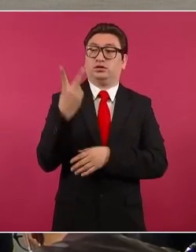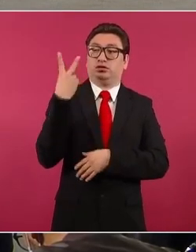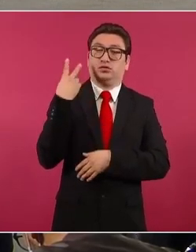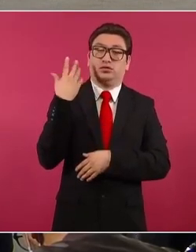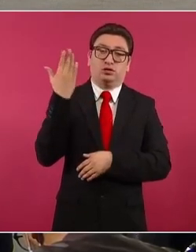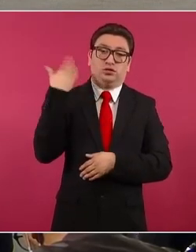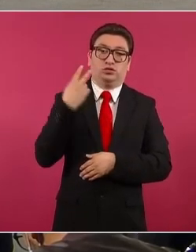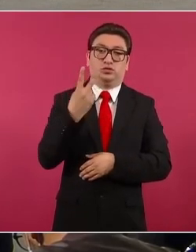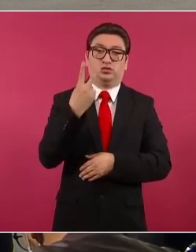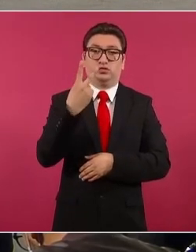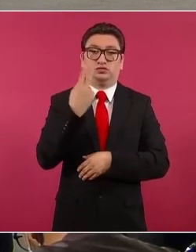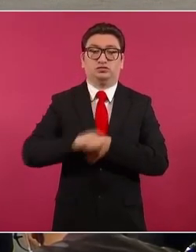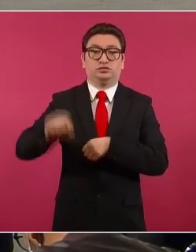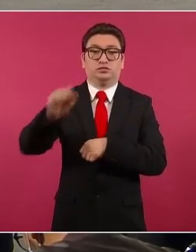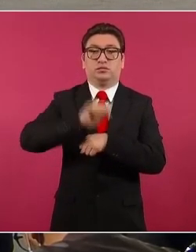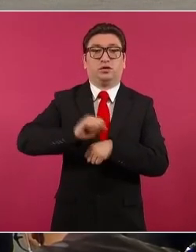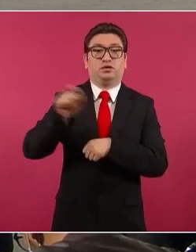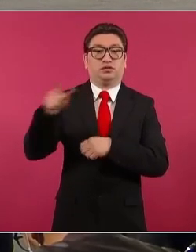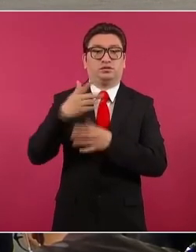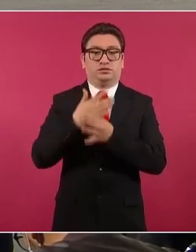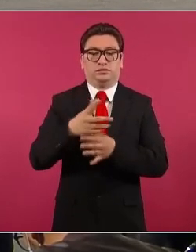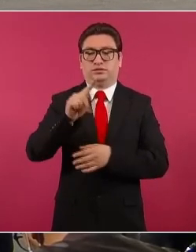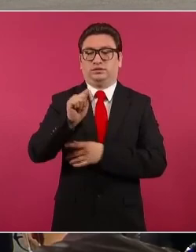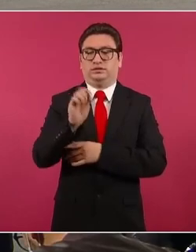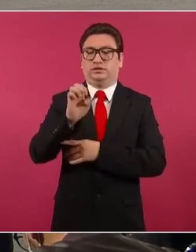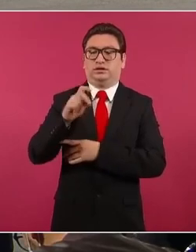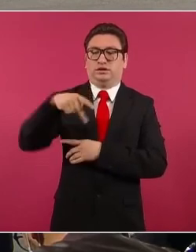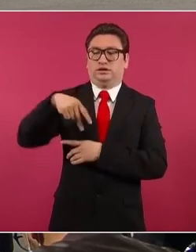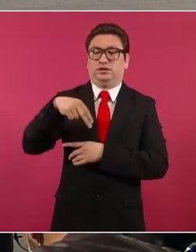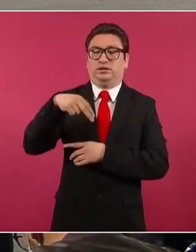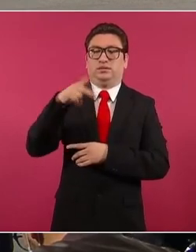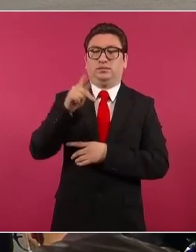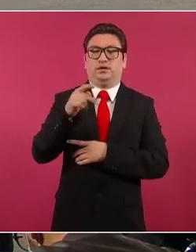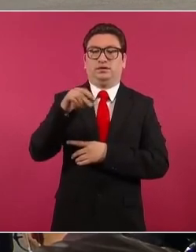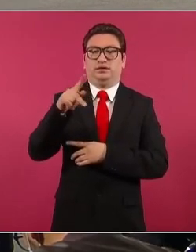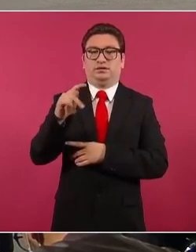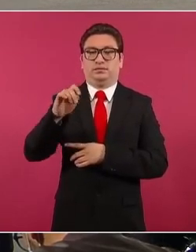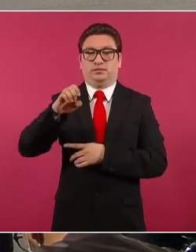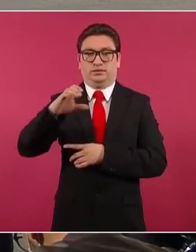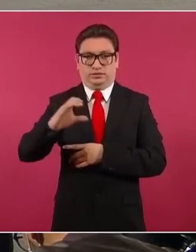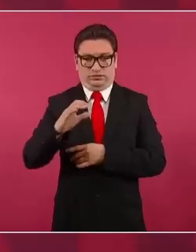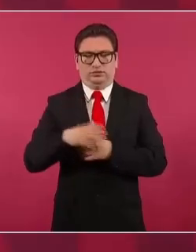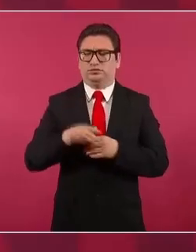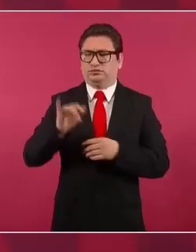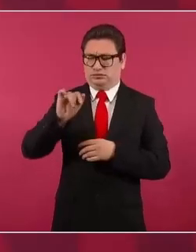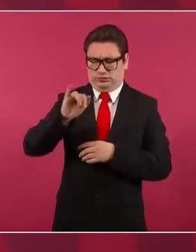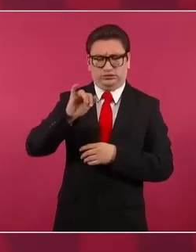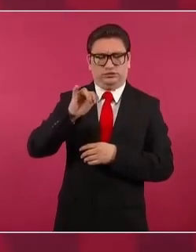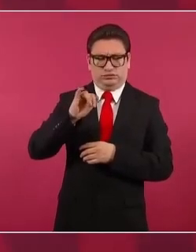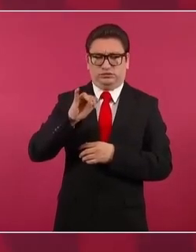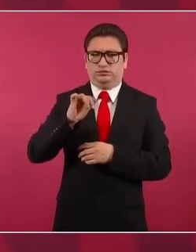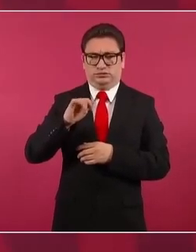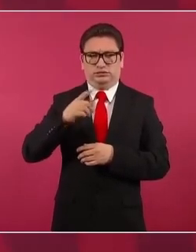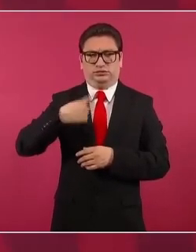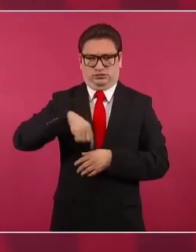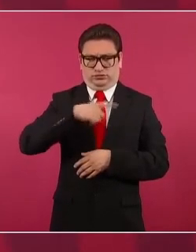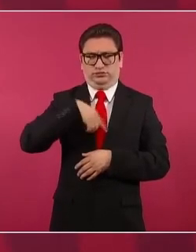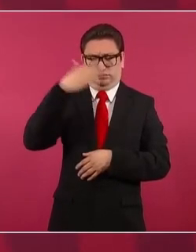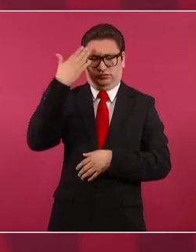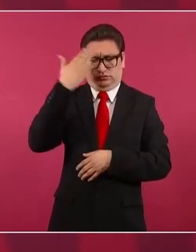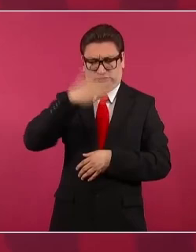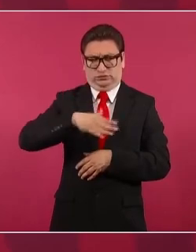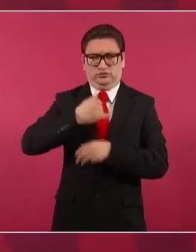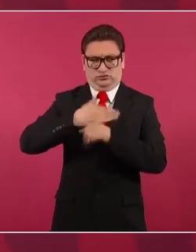ha solicitado que sí ha habido respuesta. Tepanatepec. Tepanatepec, exacto. Sí, tenemos información.